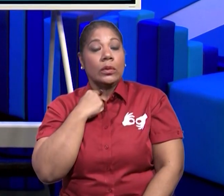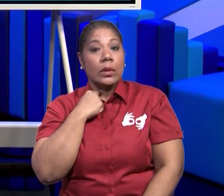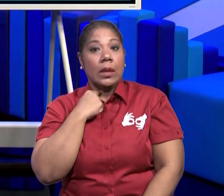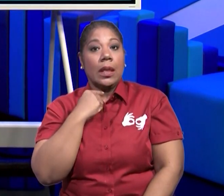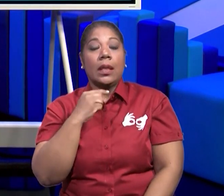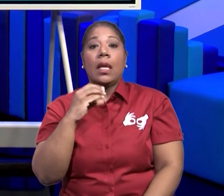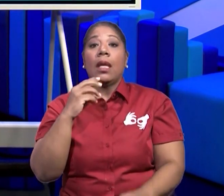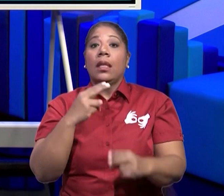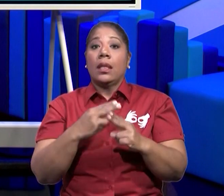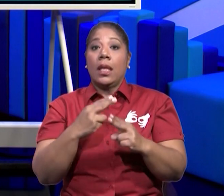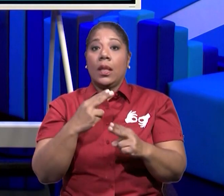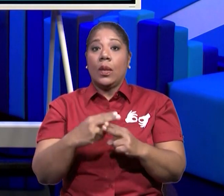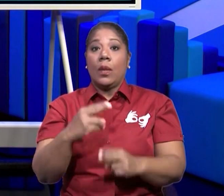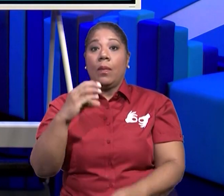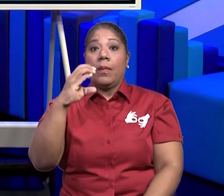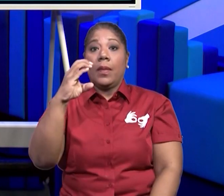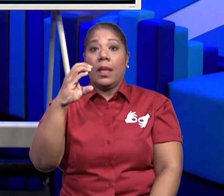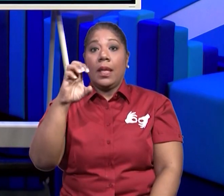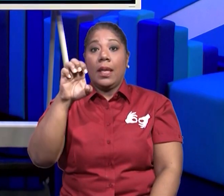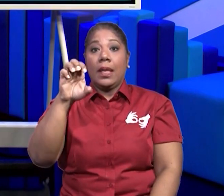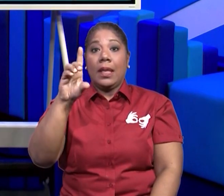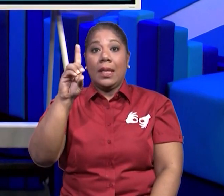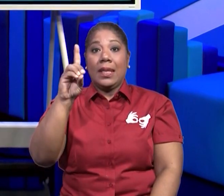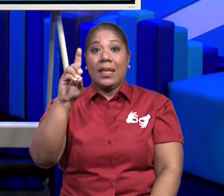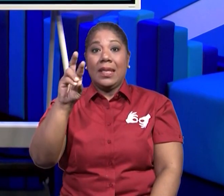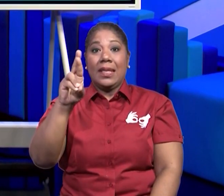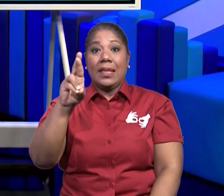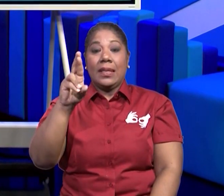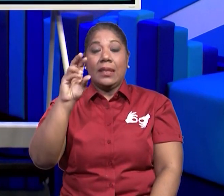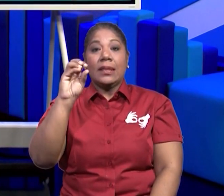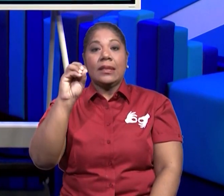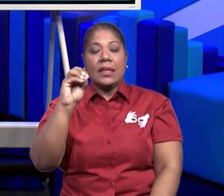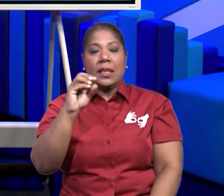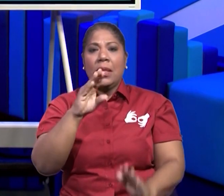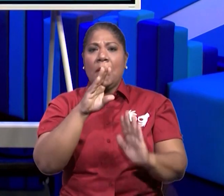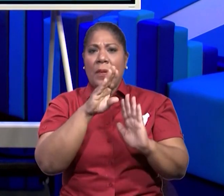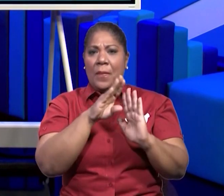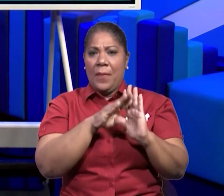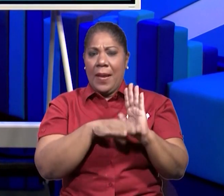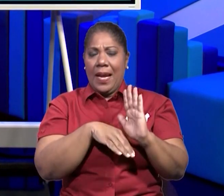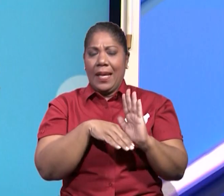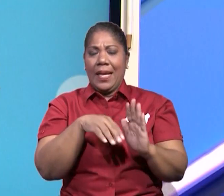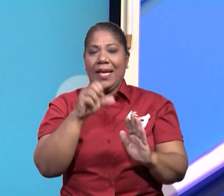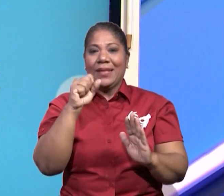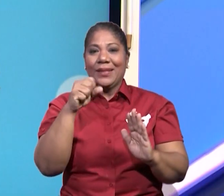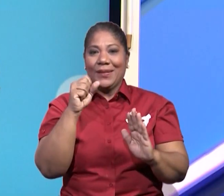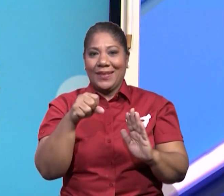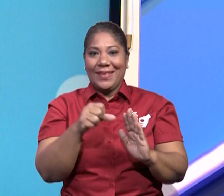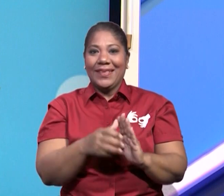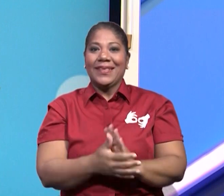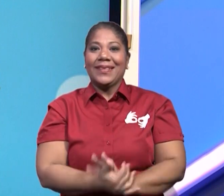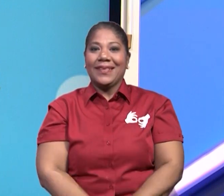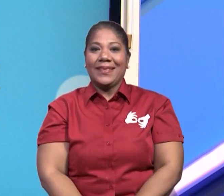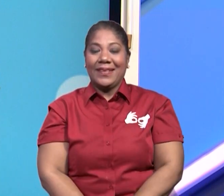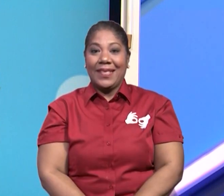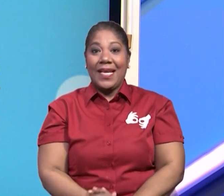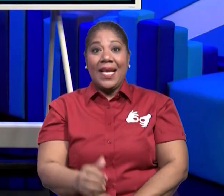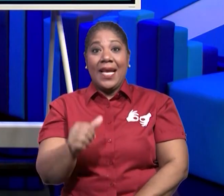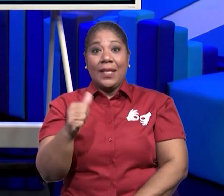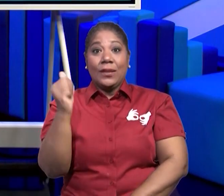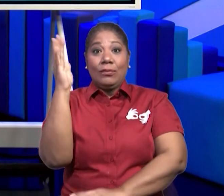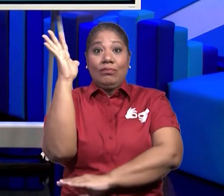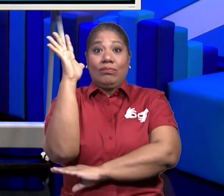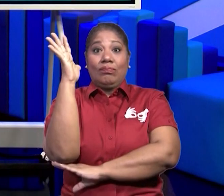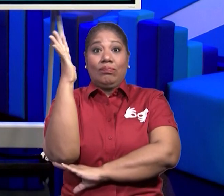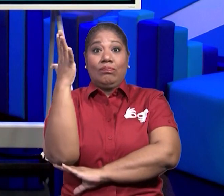el cedro es un tipo de madera que es muy económico para la confección de las casas. Hay un árbol